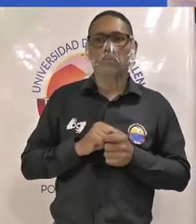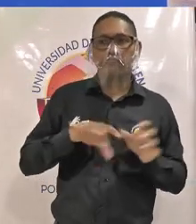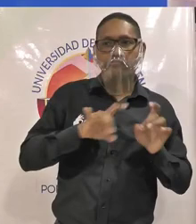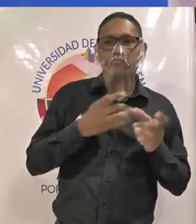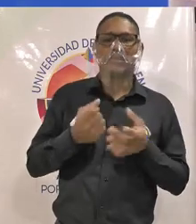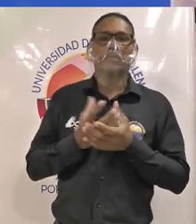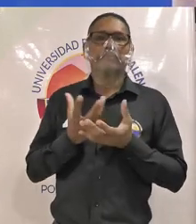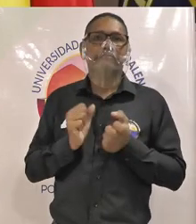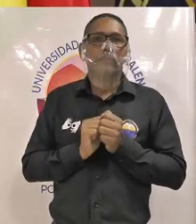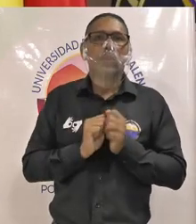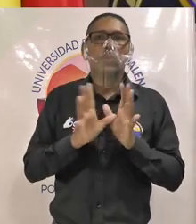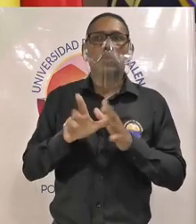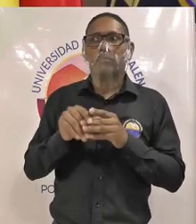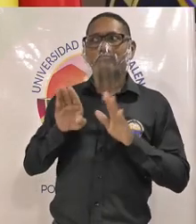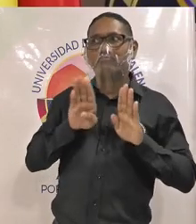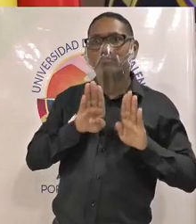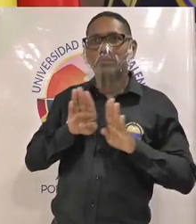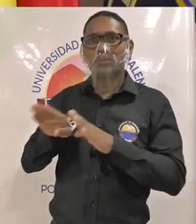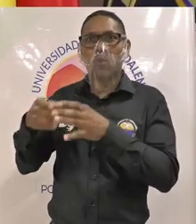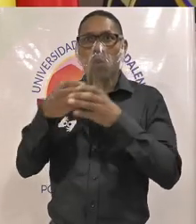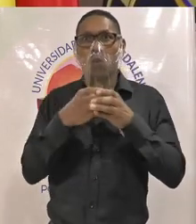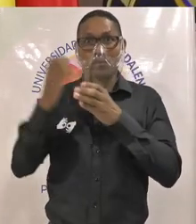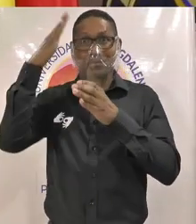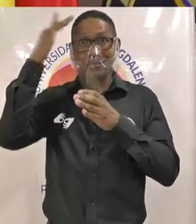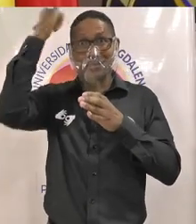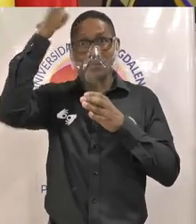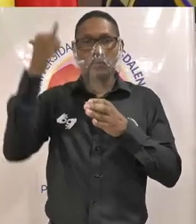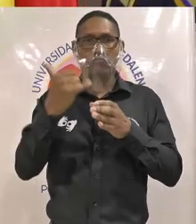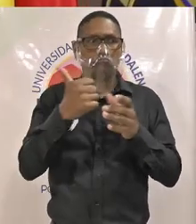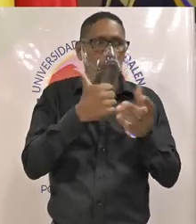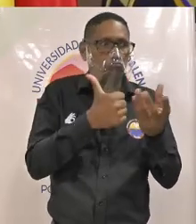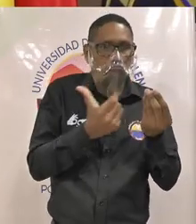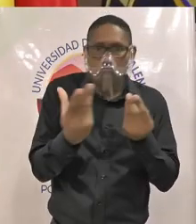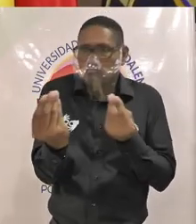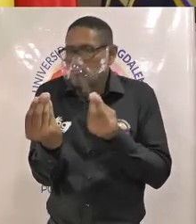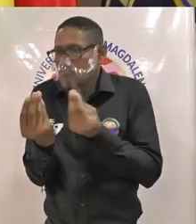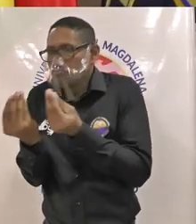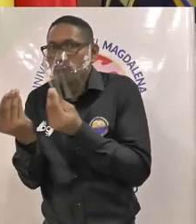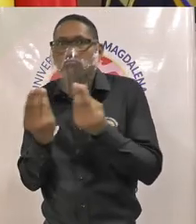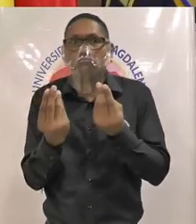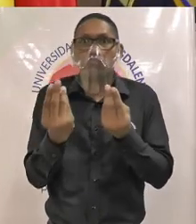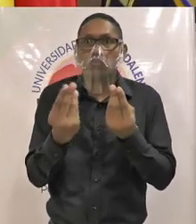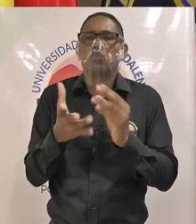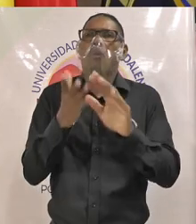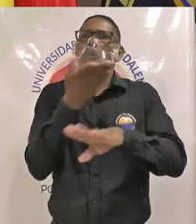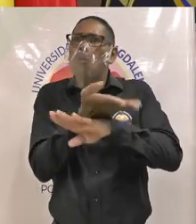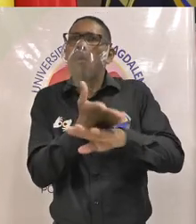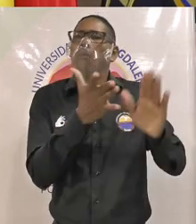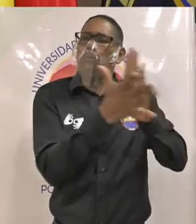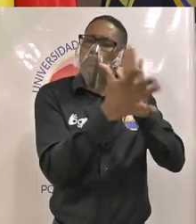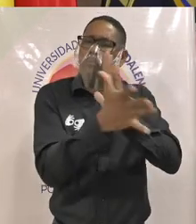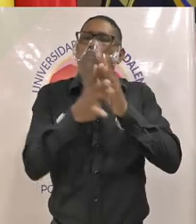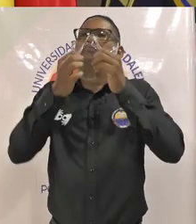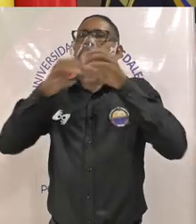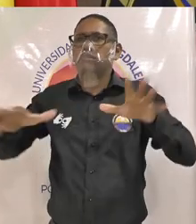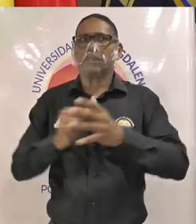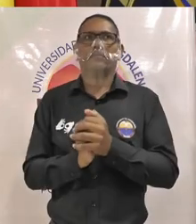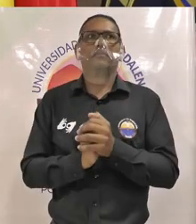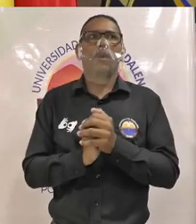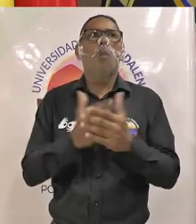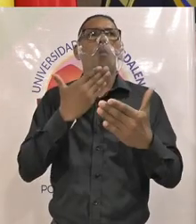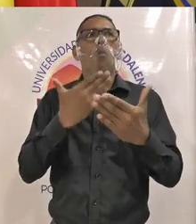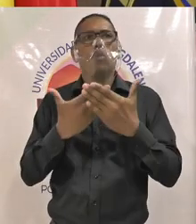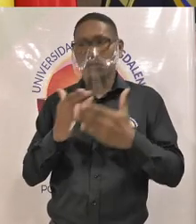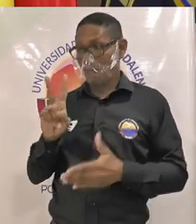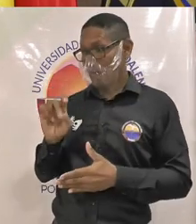un espacio que tuvo el objetivo de que cada uno de los aspirantes divulgar a sus propuestas de representación agradecemos al comunicador